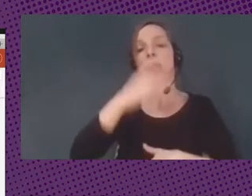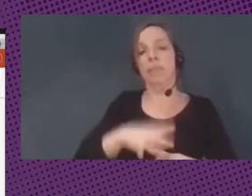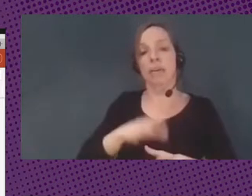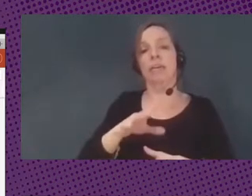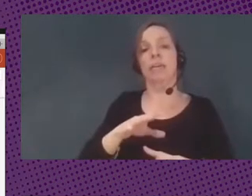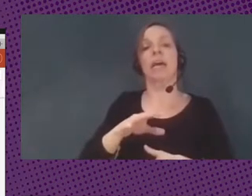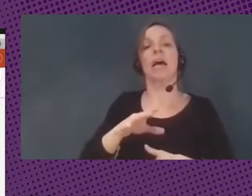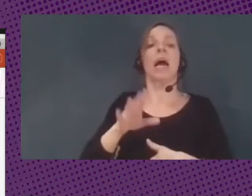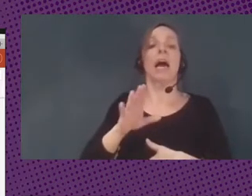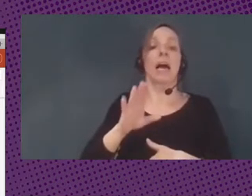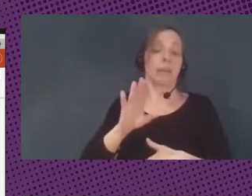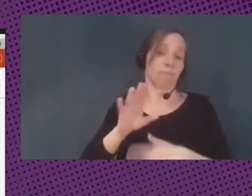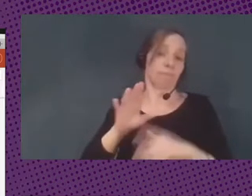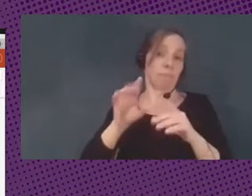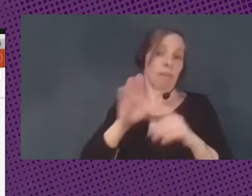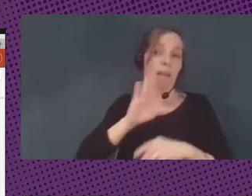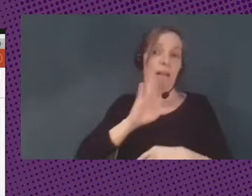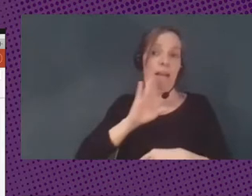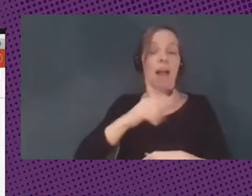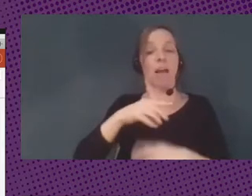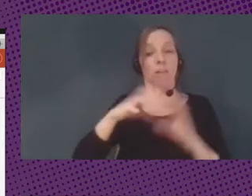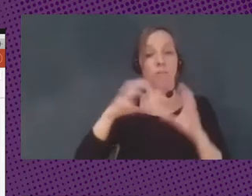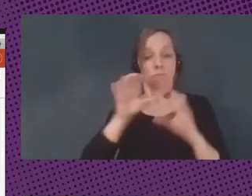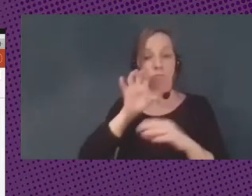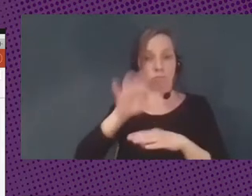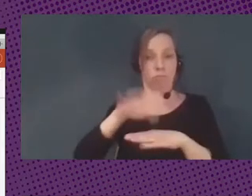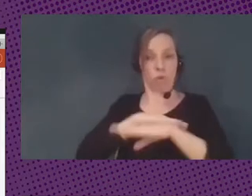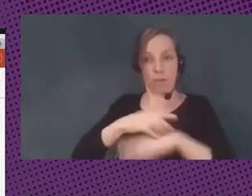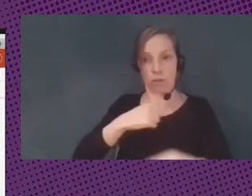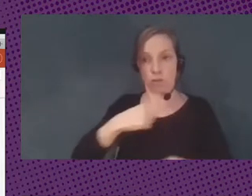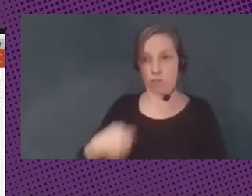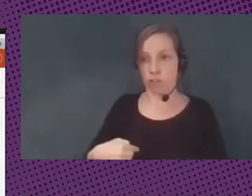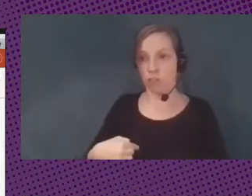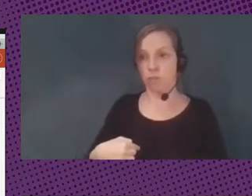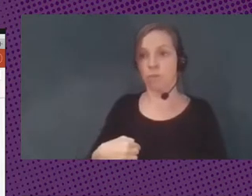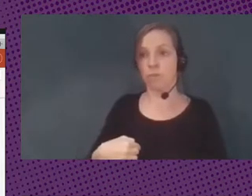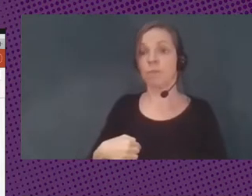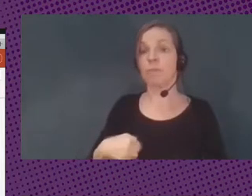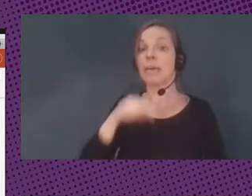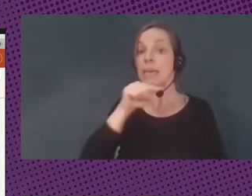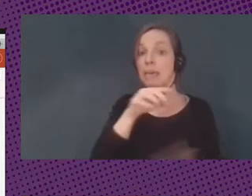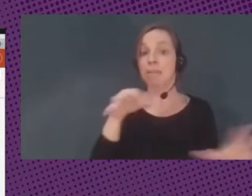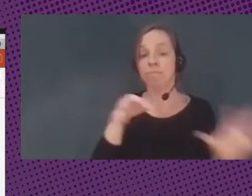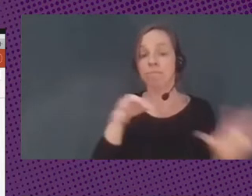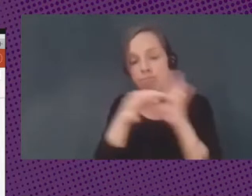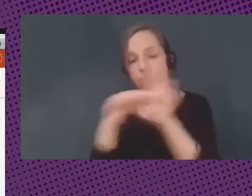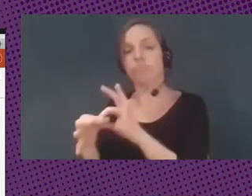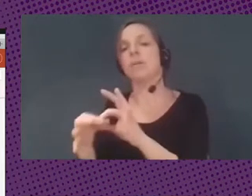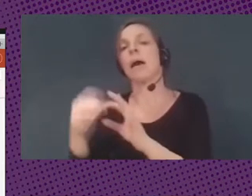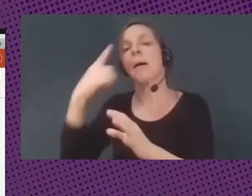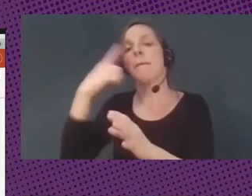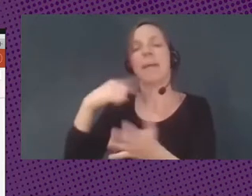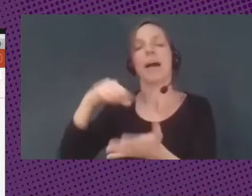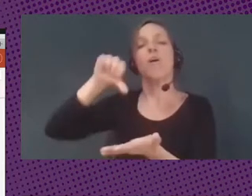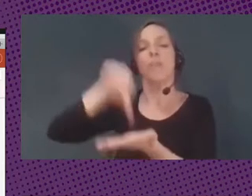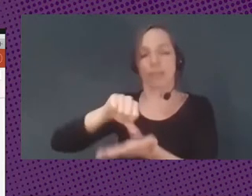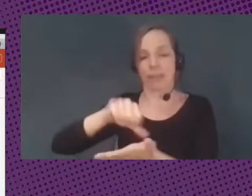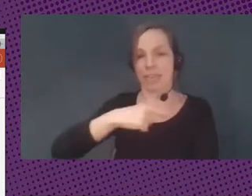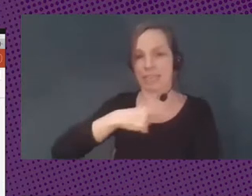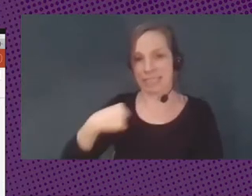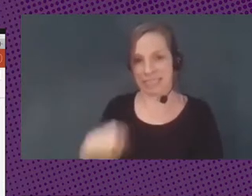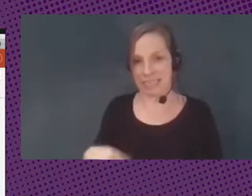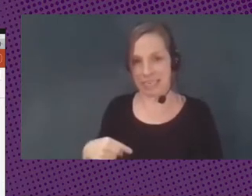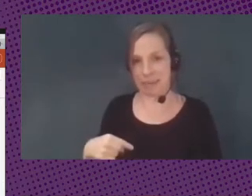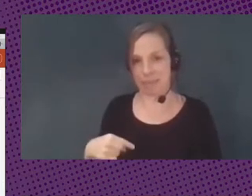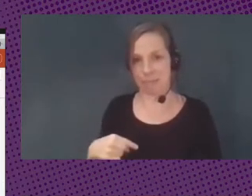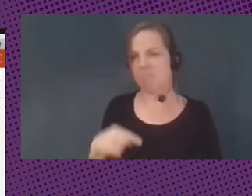y que, por cierto, no es un ente divorciado del Banco Central de China. ¿Qué